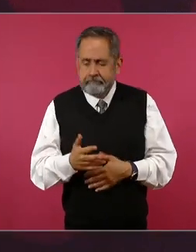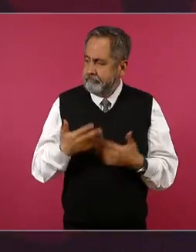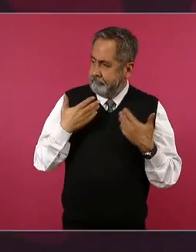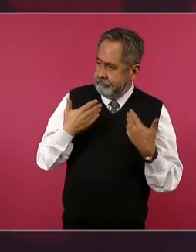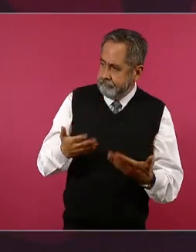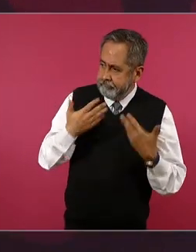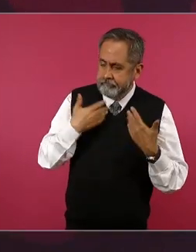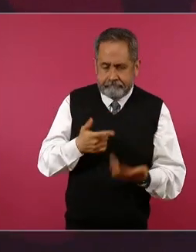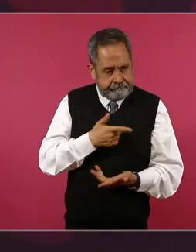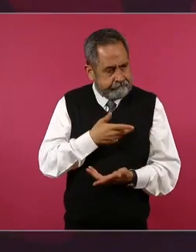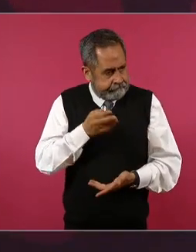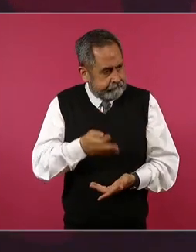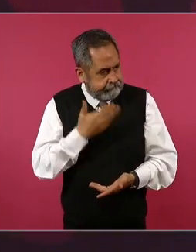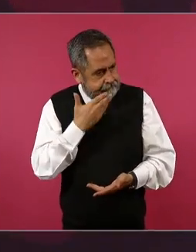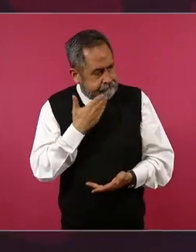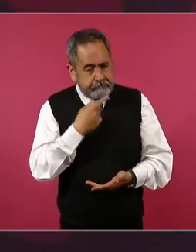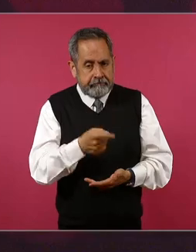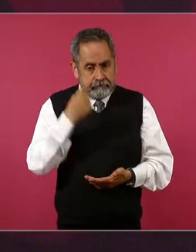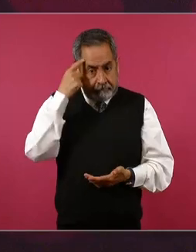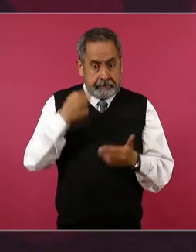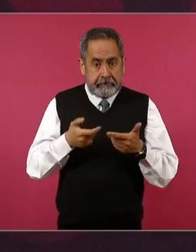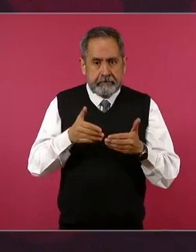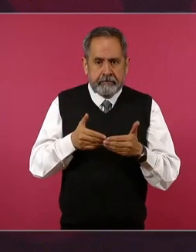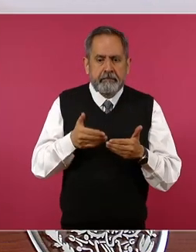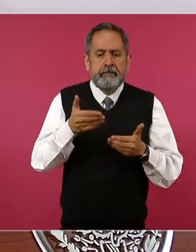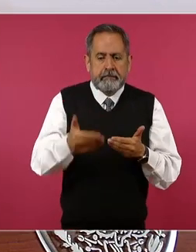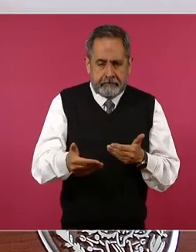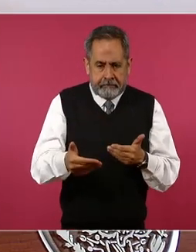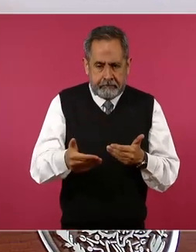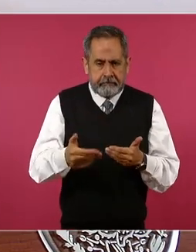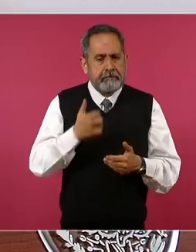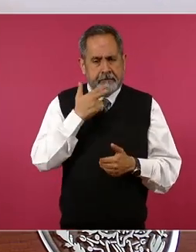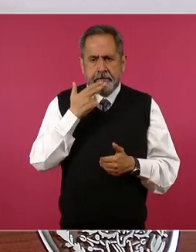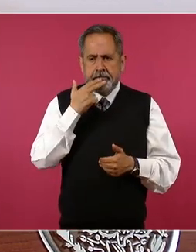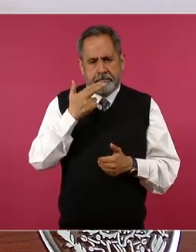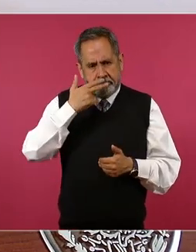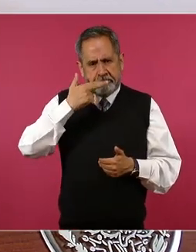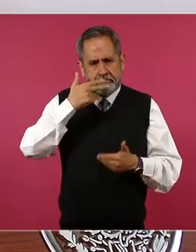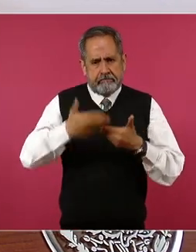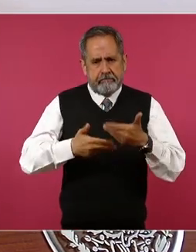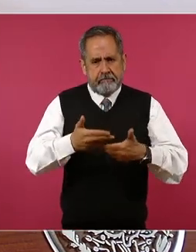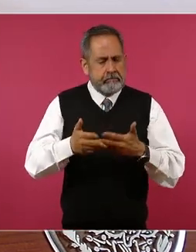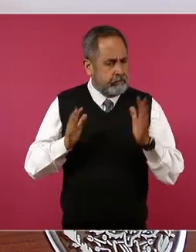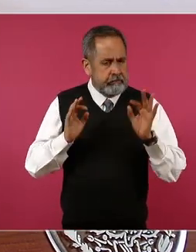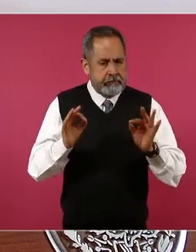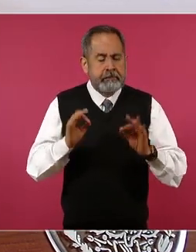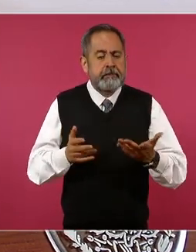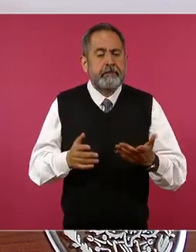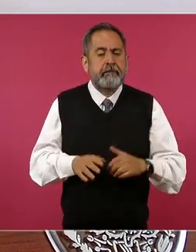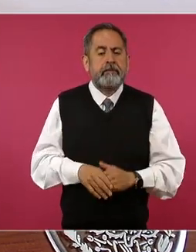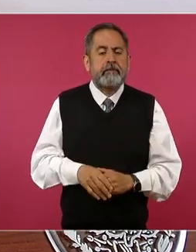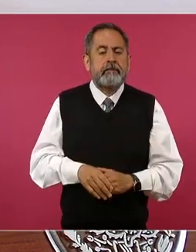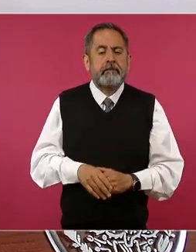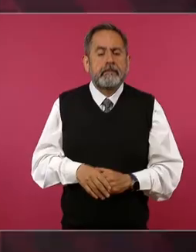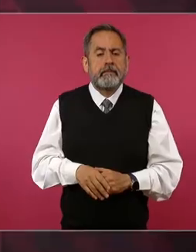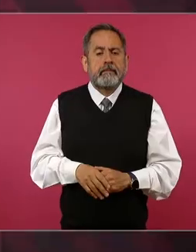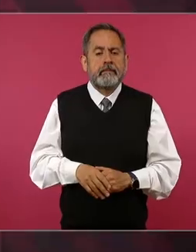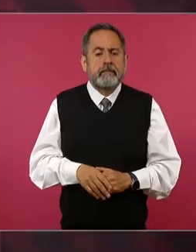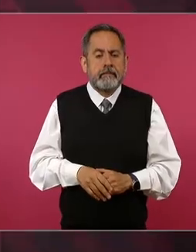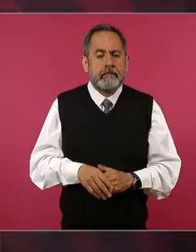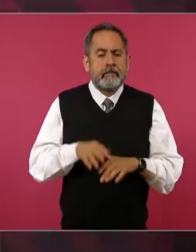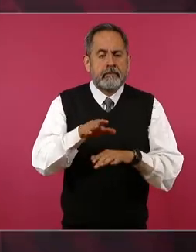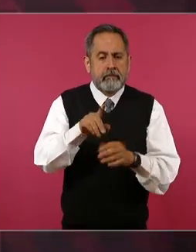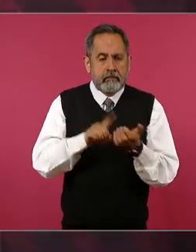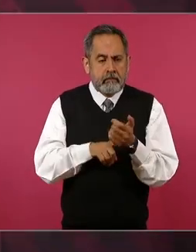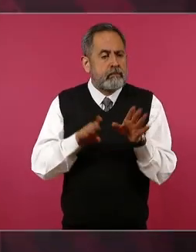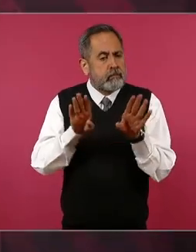un paso adelante. Sobre los